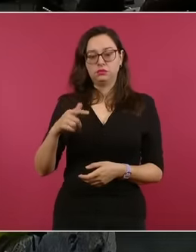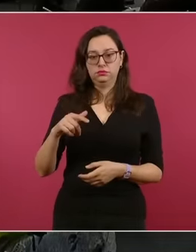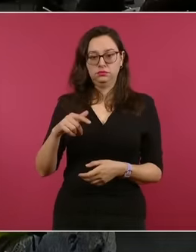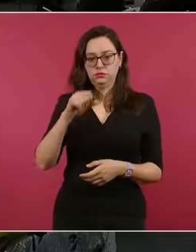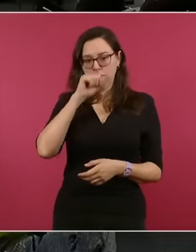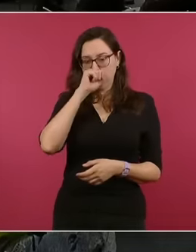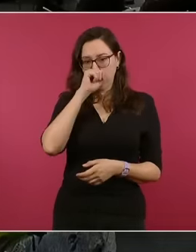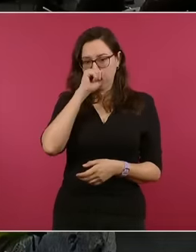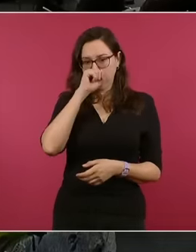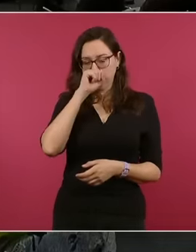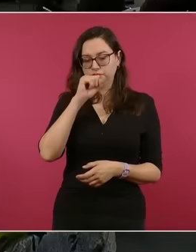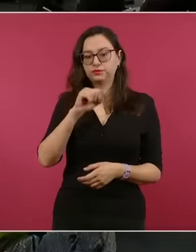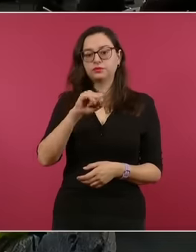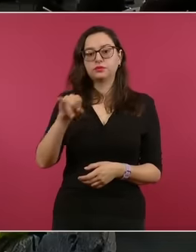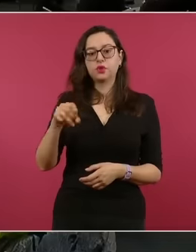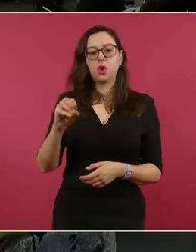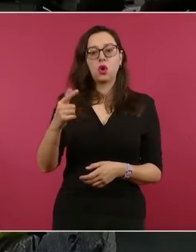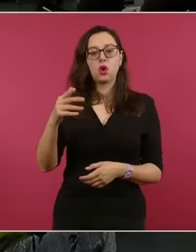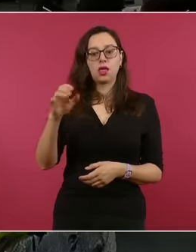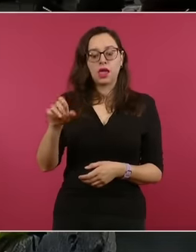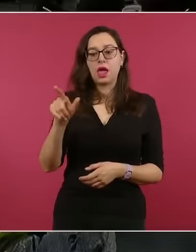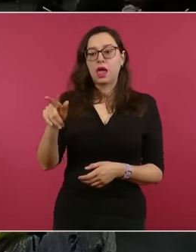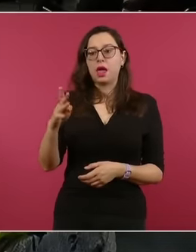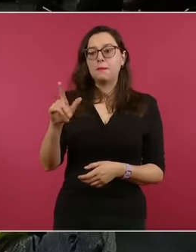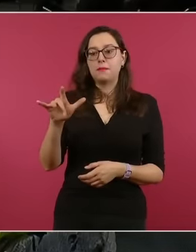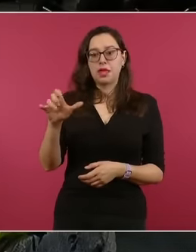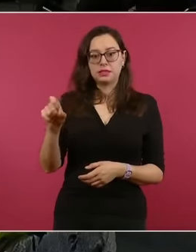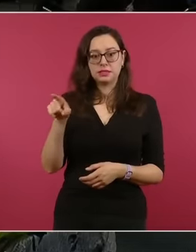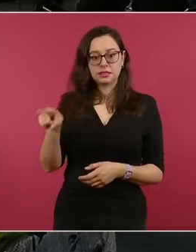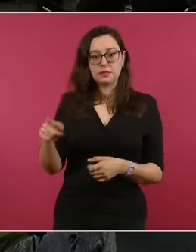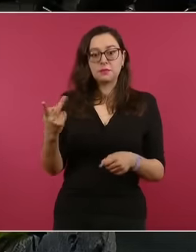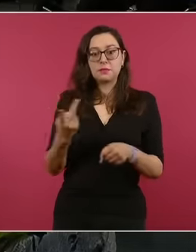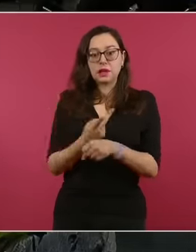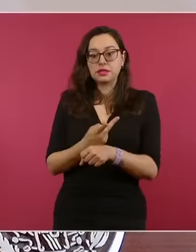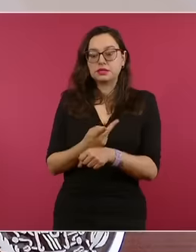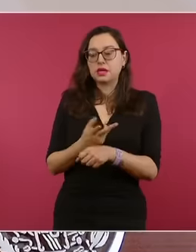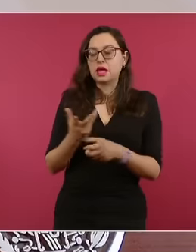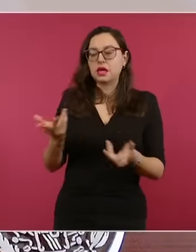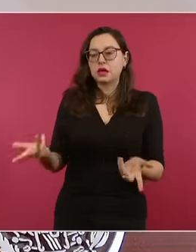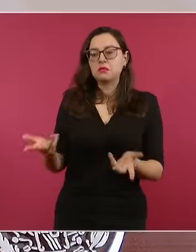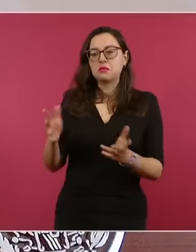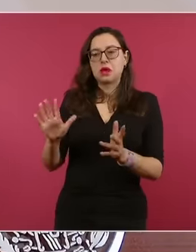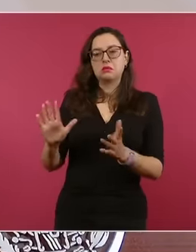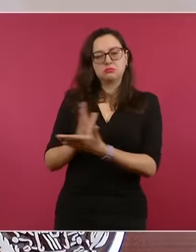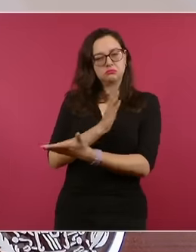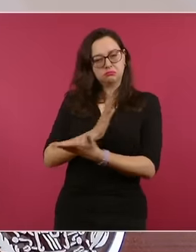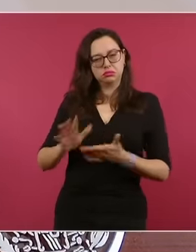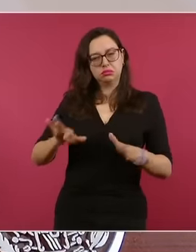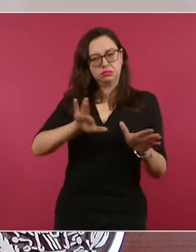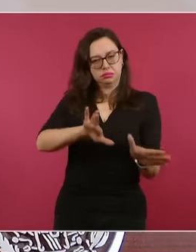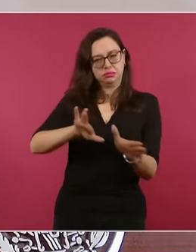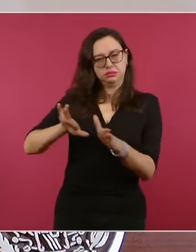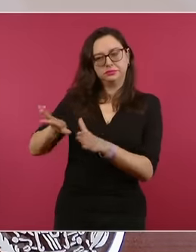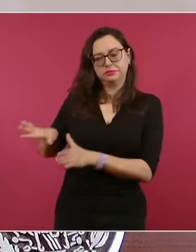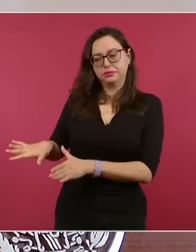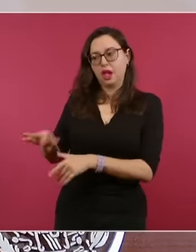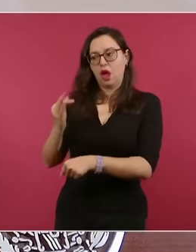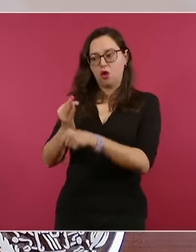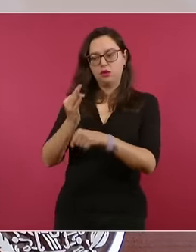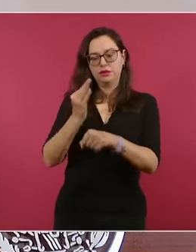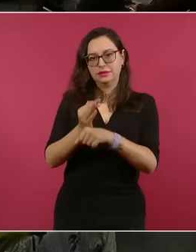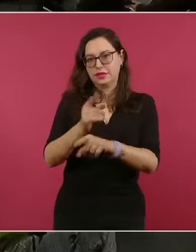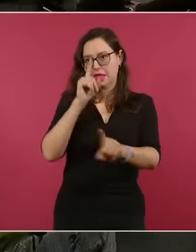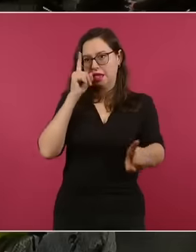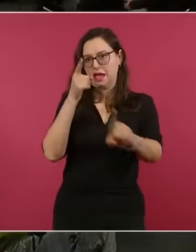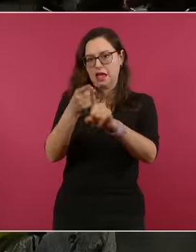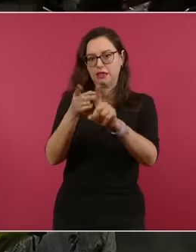porque nos queremos enfocar a la violación del inmueble, del local, de lo que se refiere a la Convención de Viena en su artículo